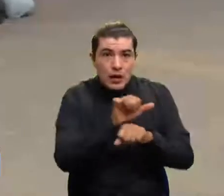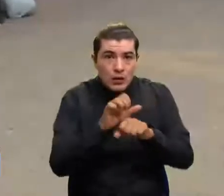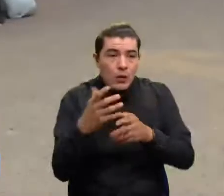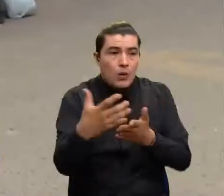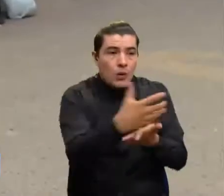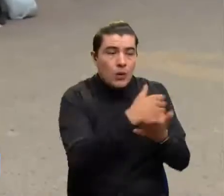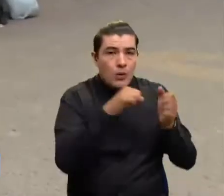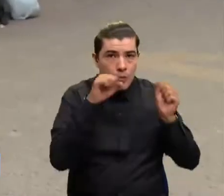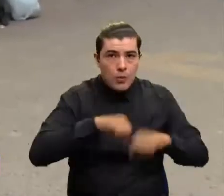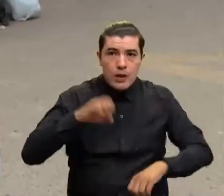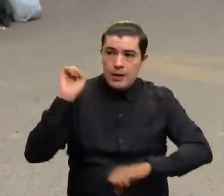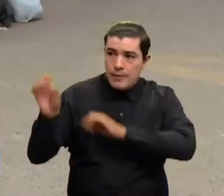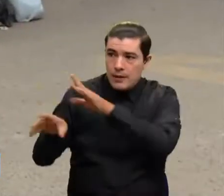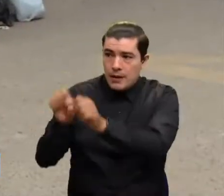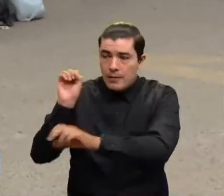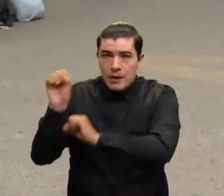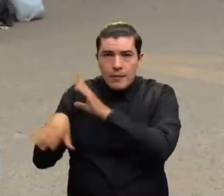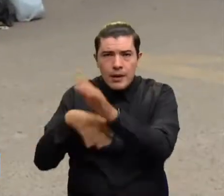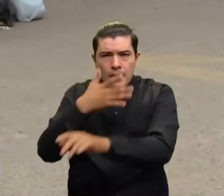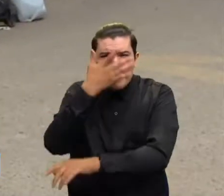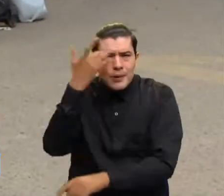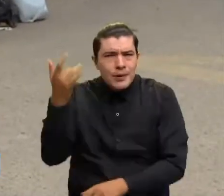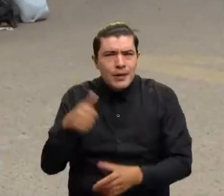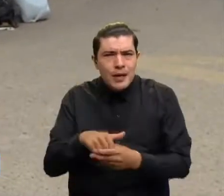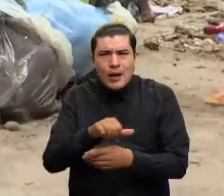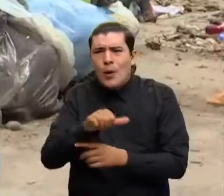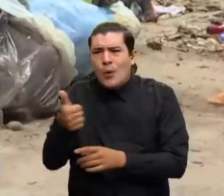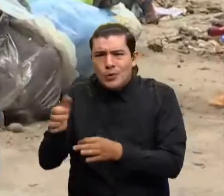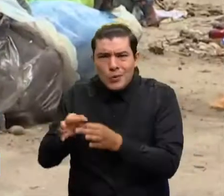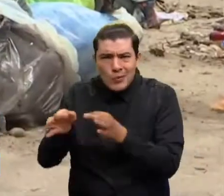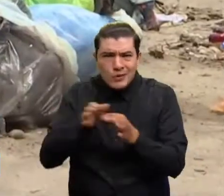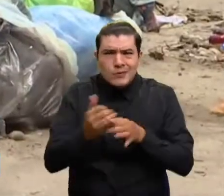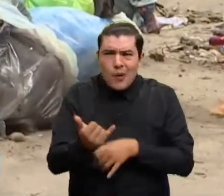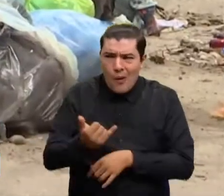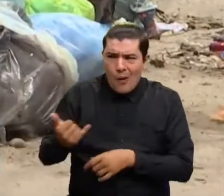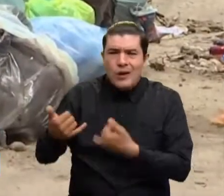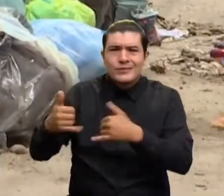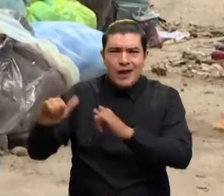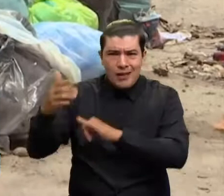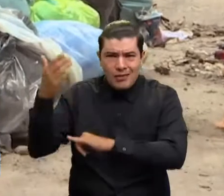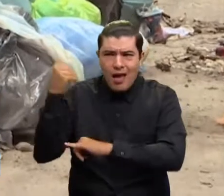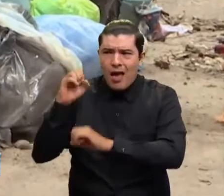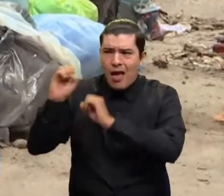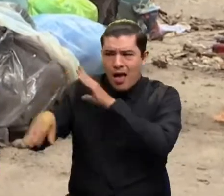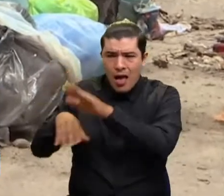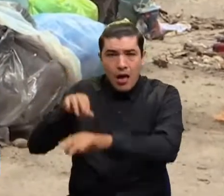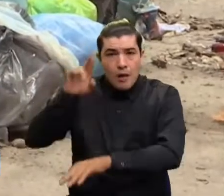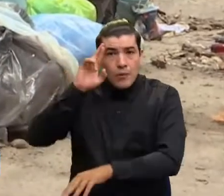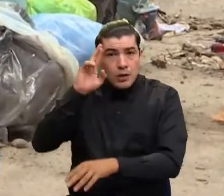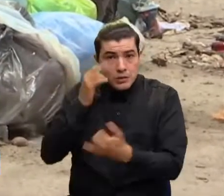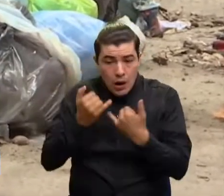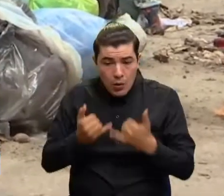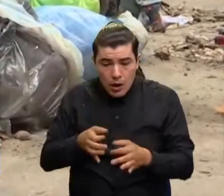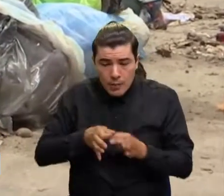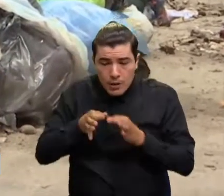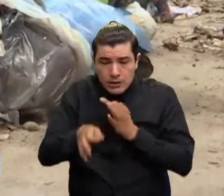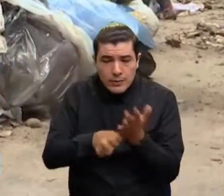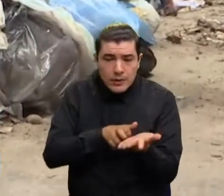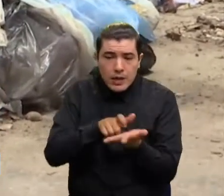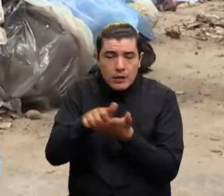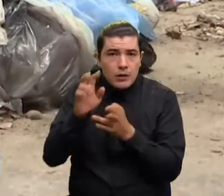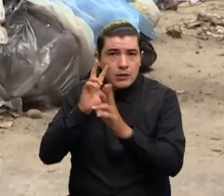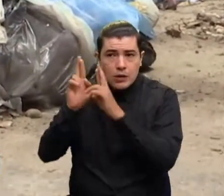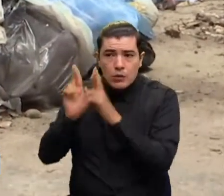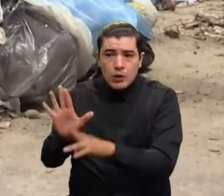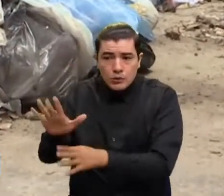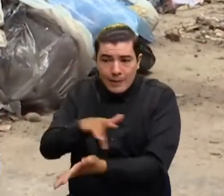carrasco, porque inclusive otro de los municipios ya lo ha hecho. Entonces, hoy como municipio de Girón, que también hemos decretado calamidad